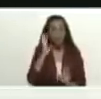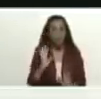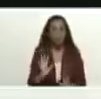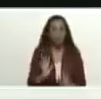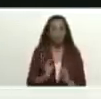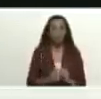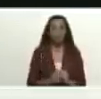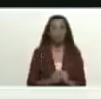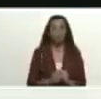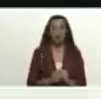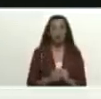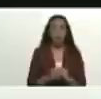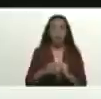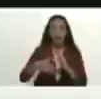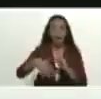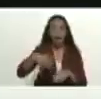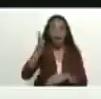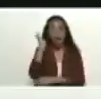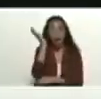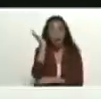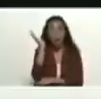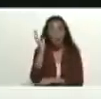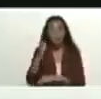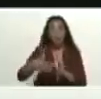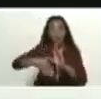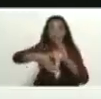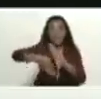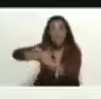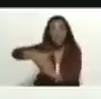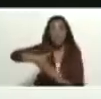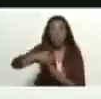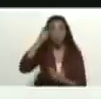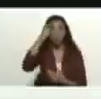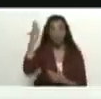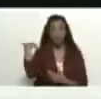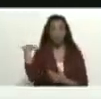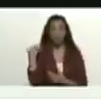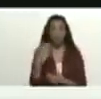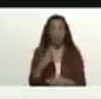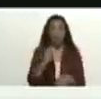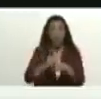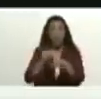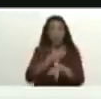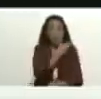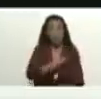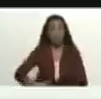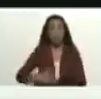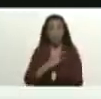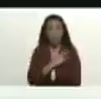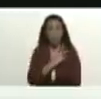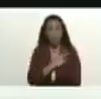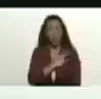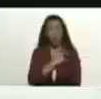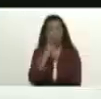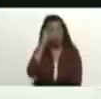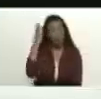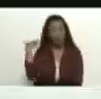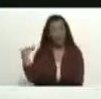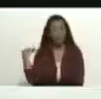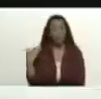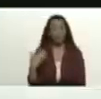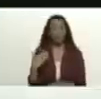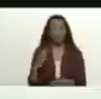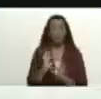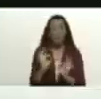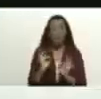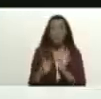la cumbre suramericana convocada por el presidente Lula ha